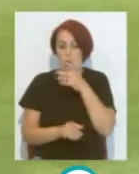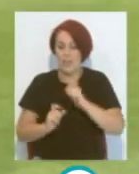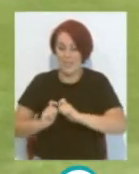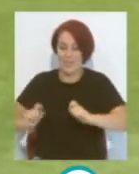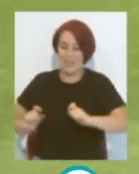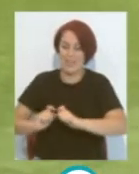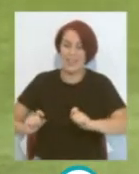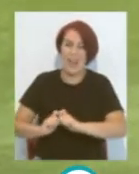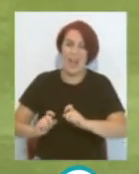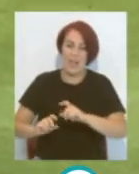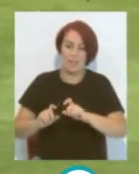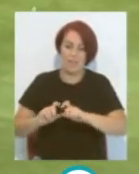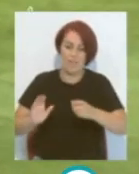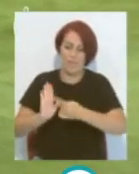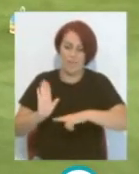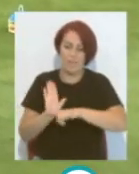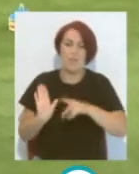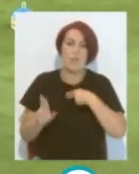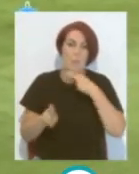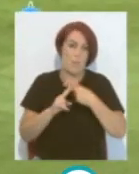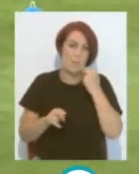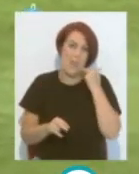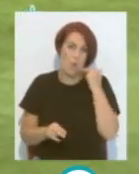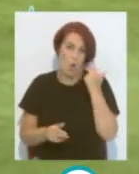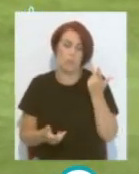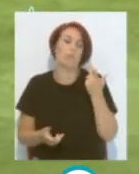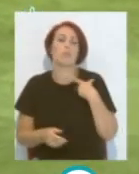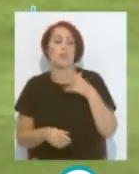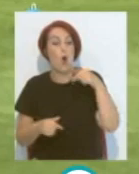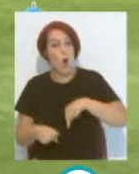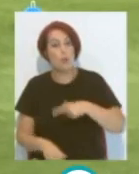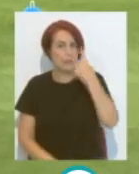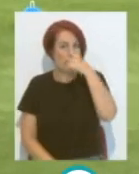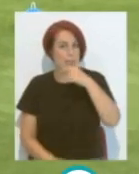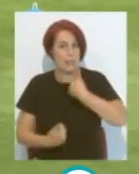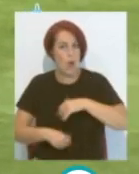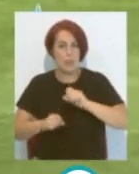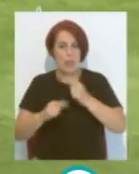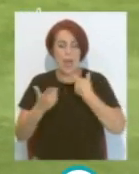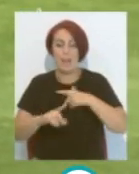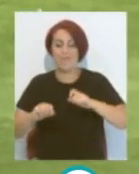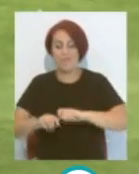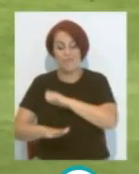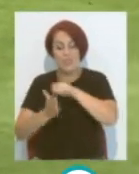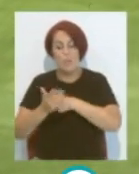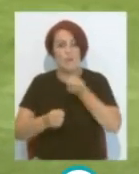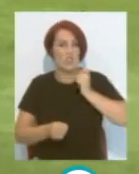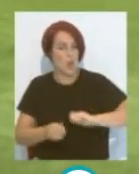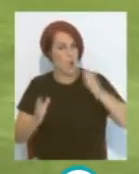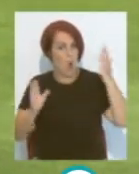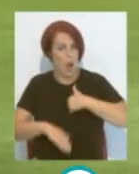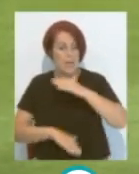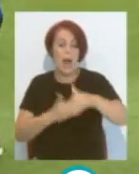miedo Y ahí lo vemos hoy Cuando ya Se ha dado Por definitivo Que no tendrá Ficha profesional Hasta